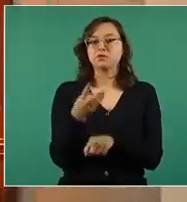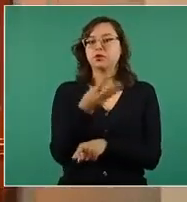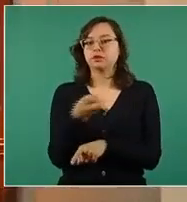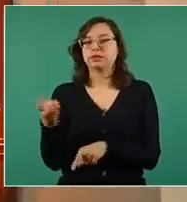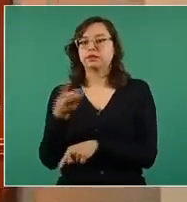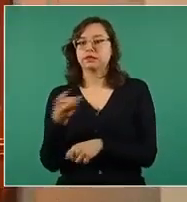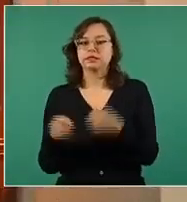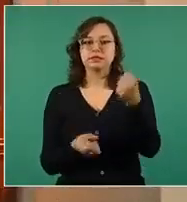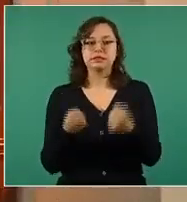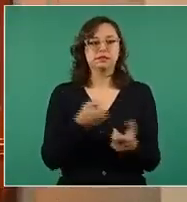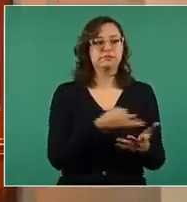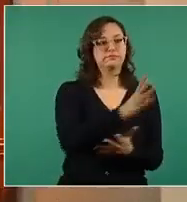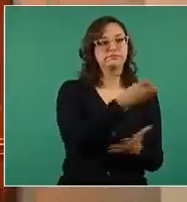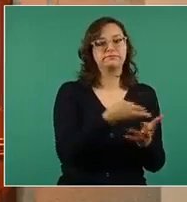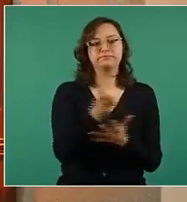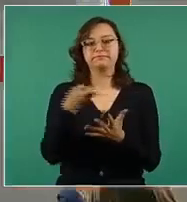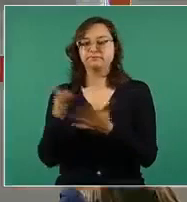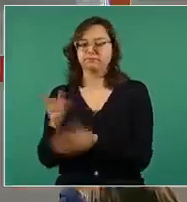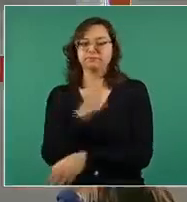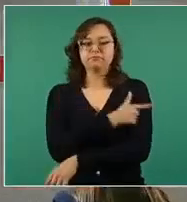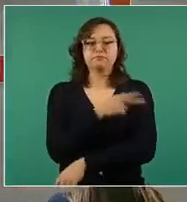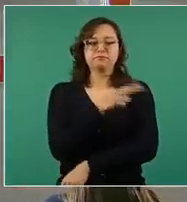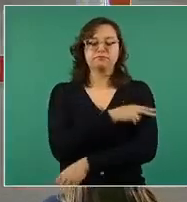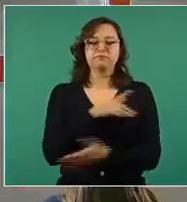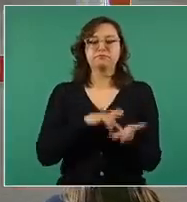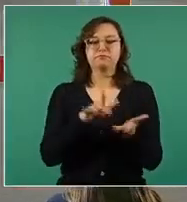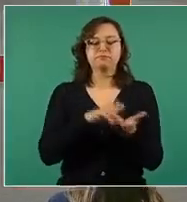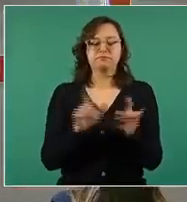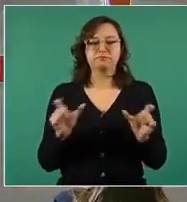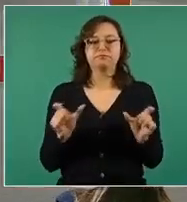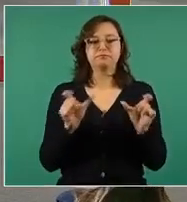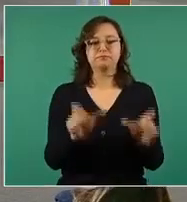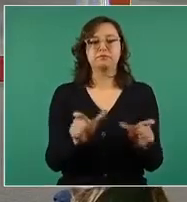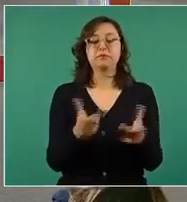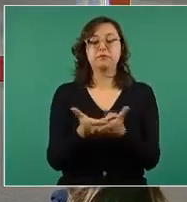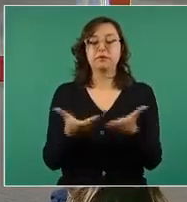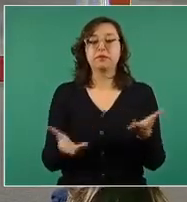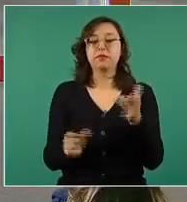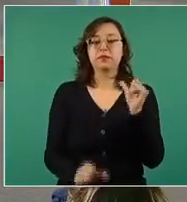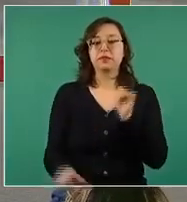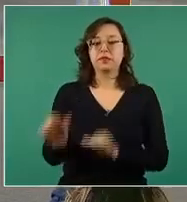de distribución. ¿Sería cuánto? Y si me permite cedo la palabra, Mel Melante, Secretario. Gracias.